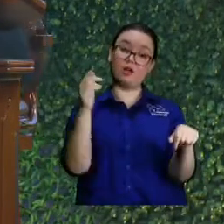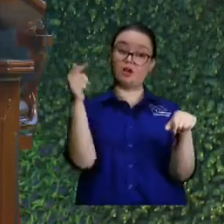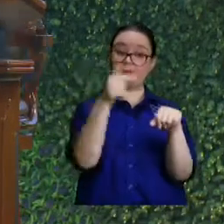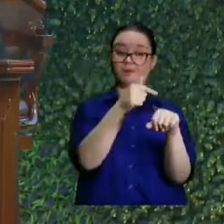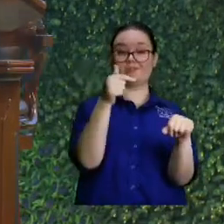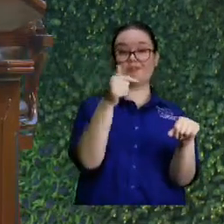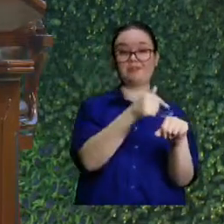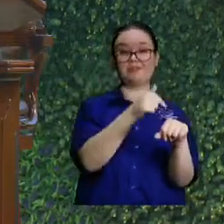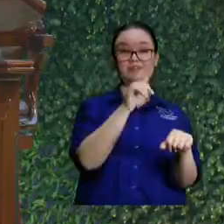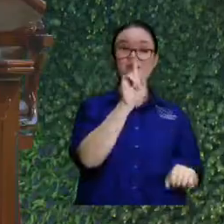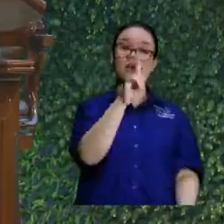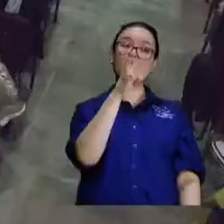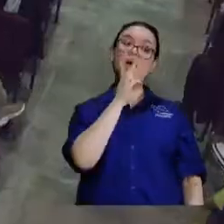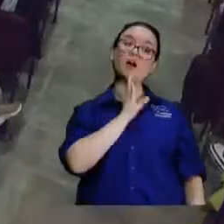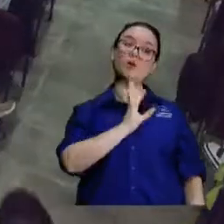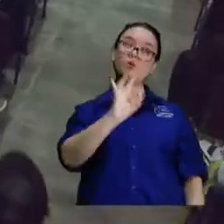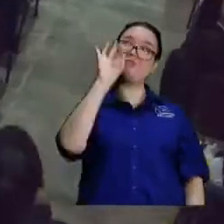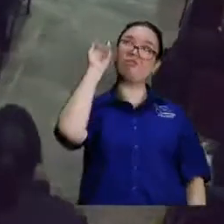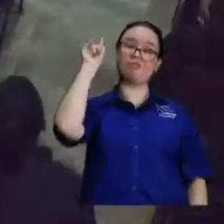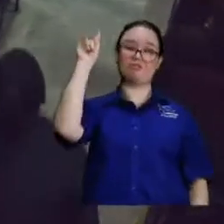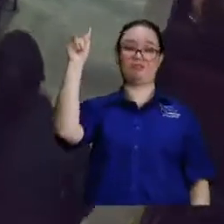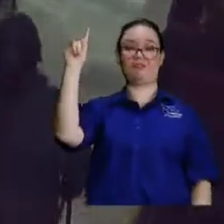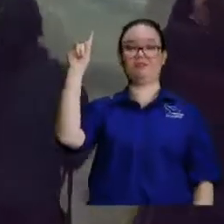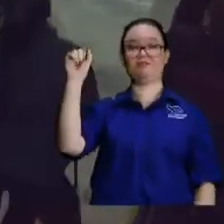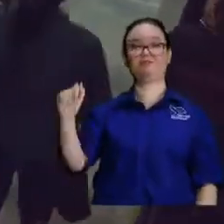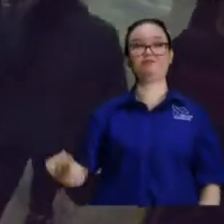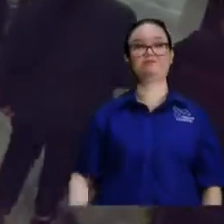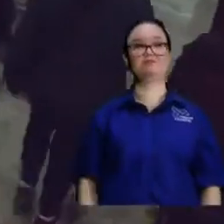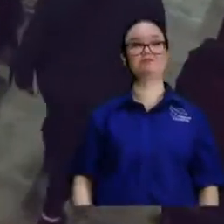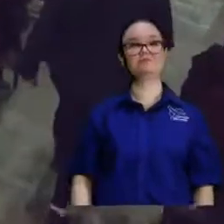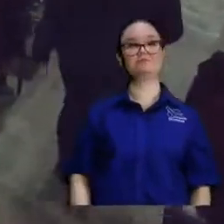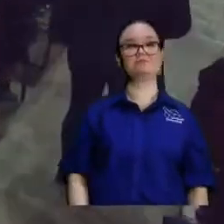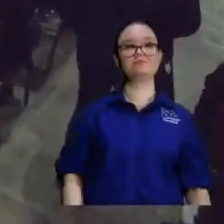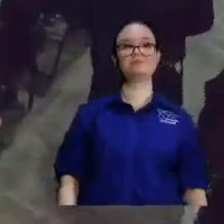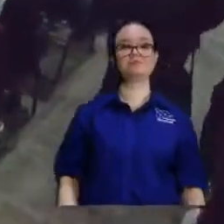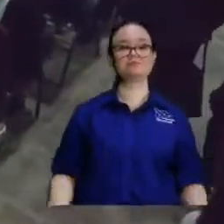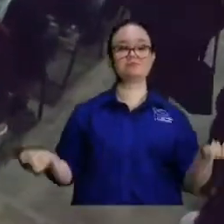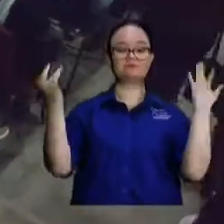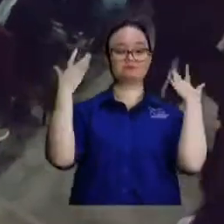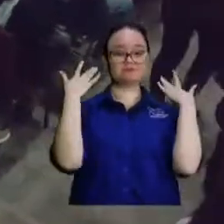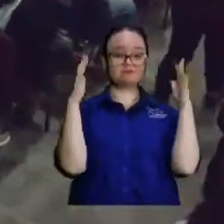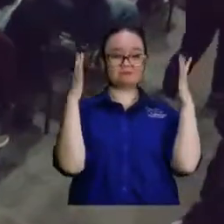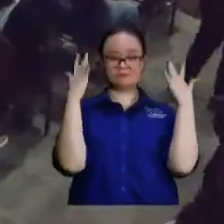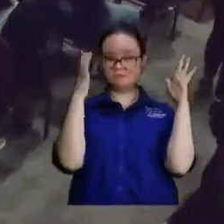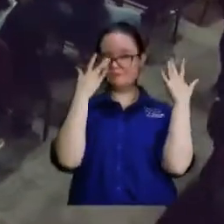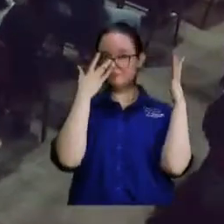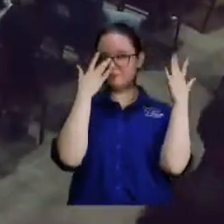eso no eso hasta Pablo no se lo toleró no se lo toleró